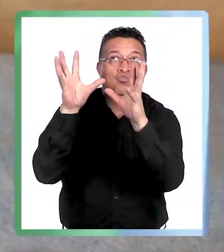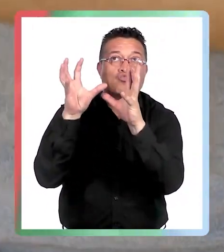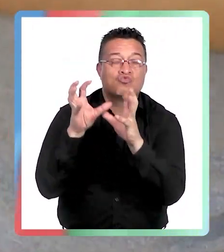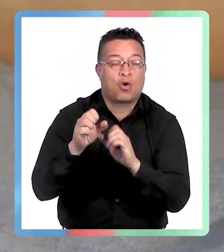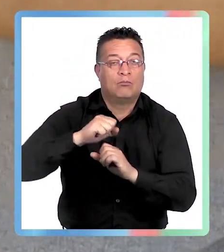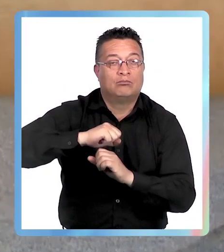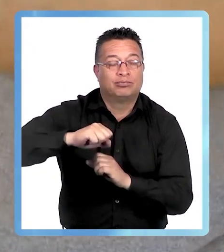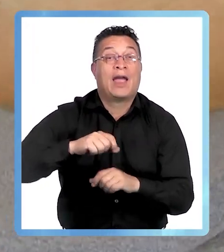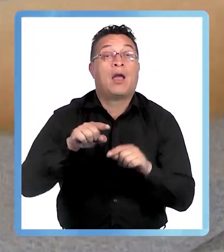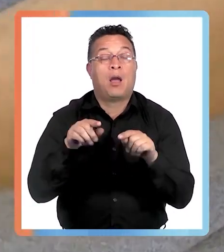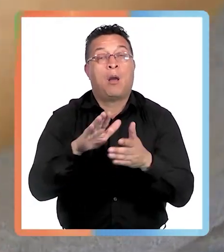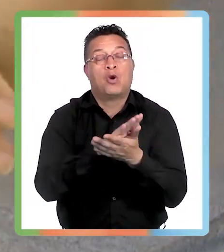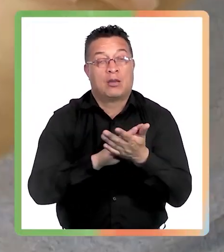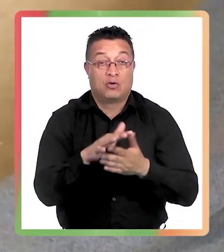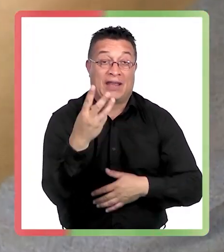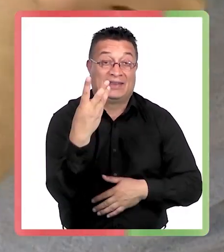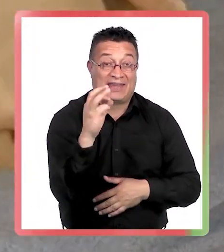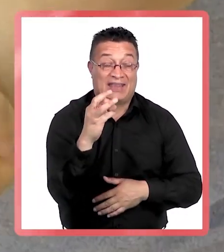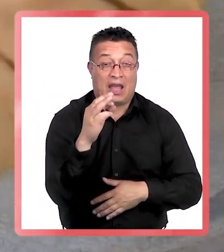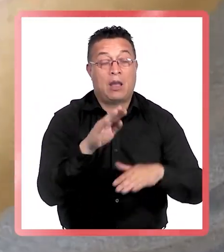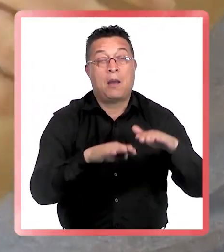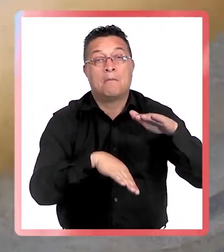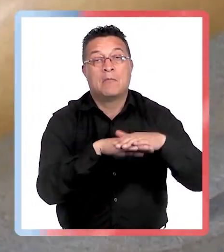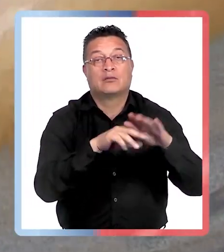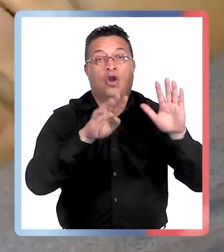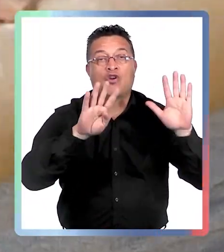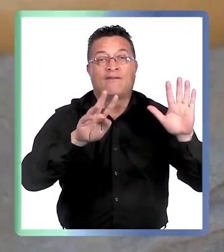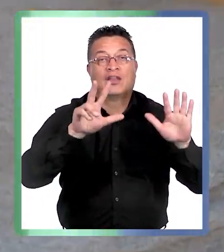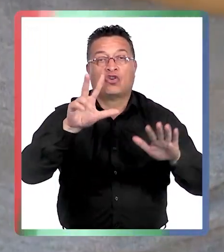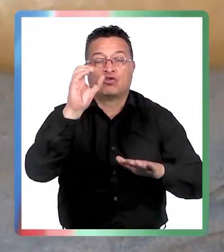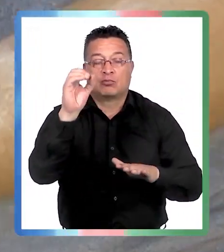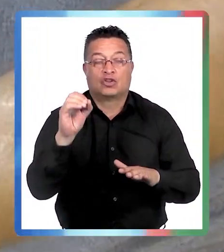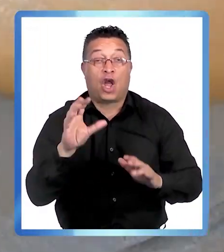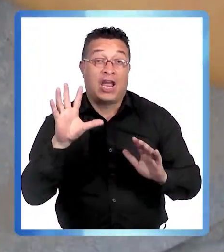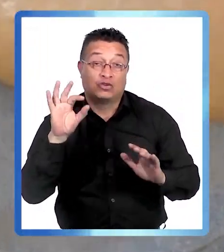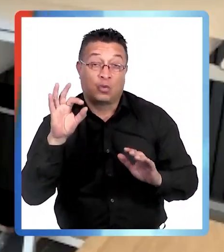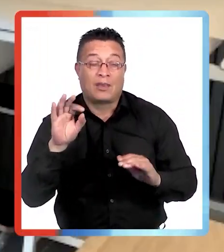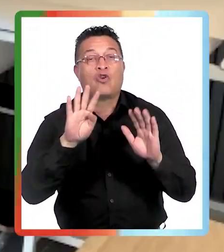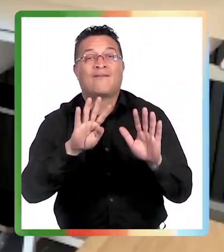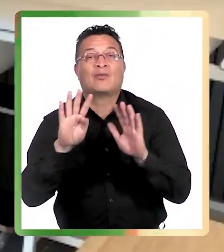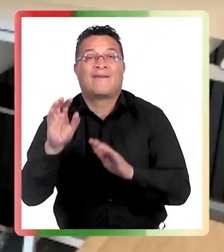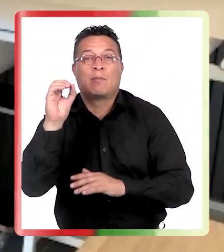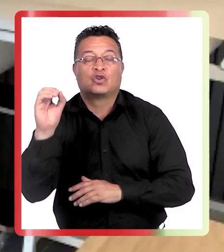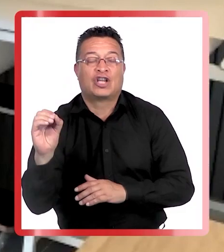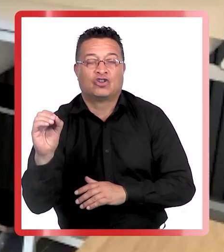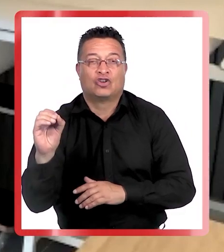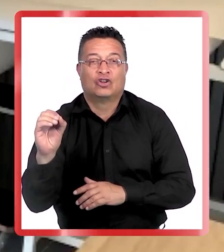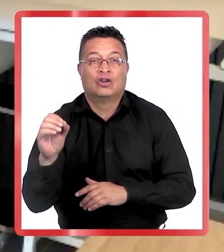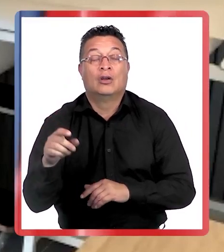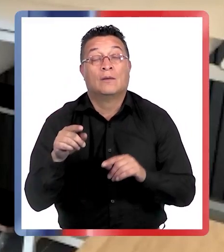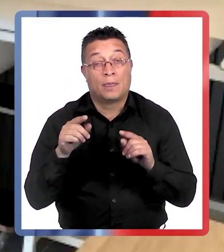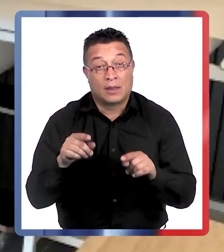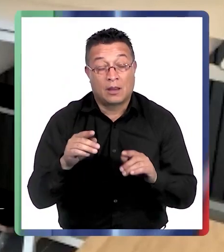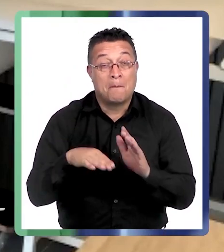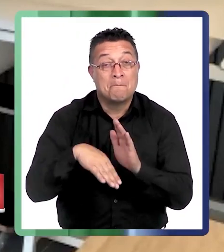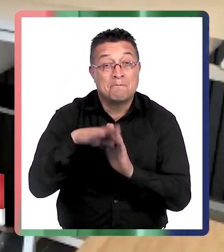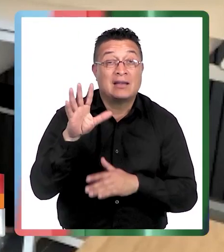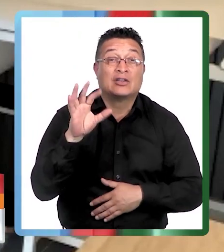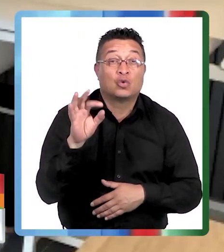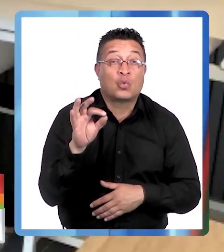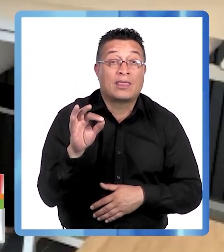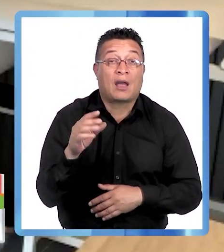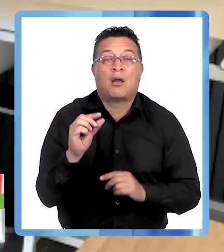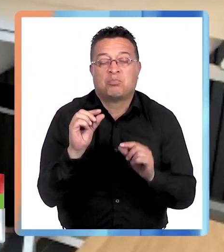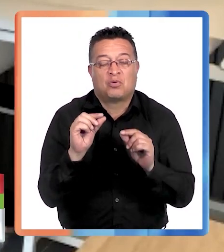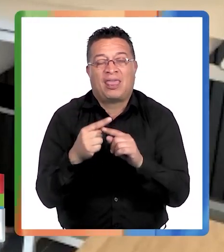Entonces, por ejemplo, 30 absorbe más o menos hasta el 98%, 50 al 99% y ya más de 50 es